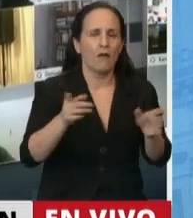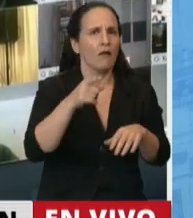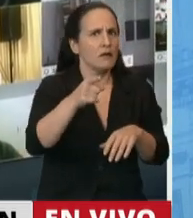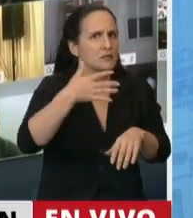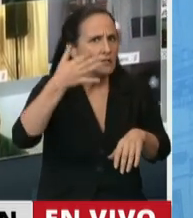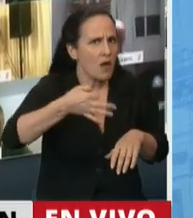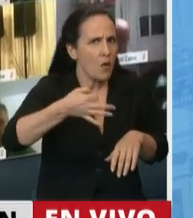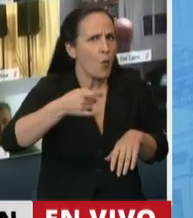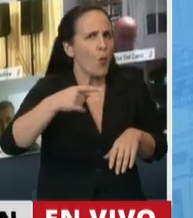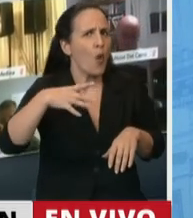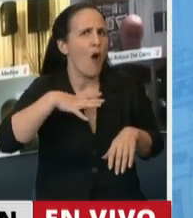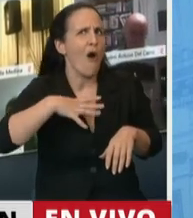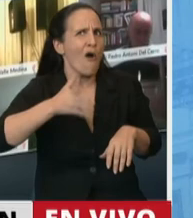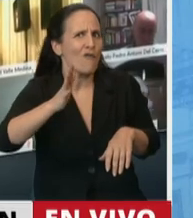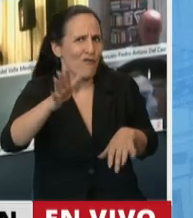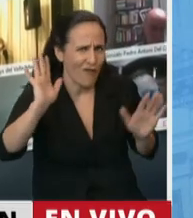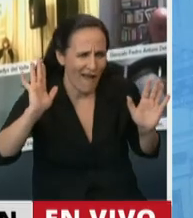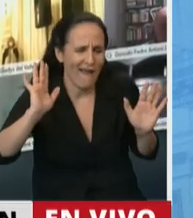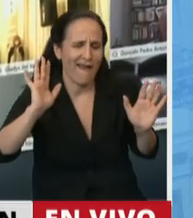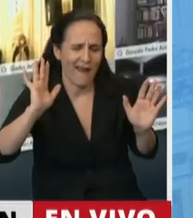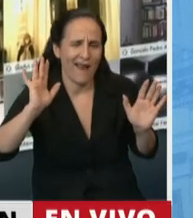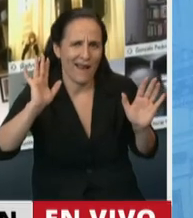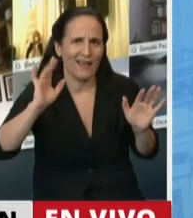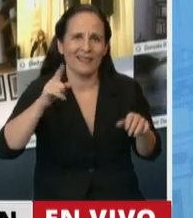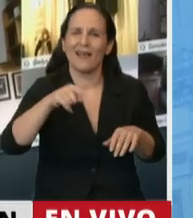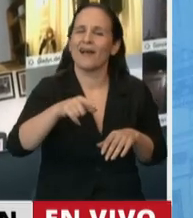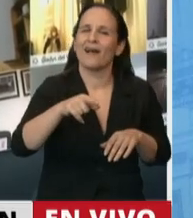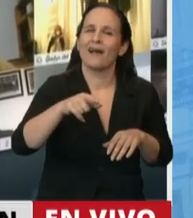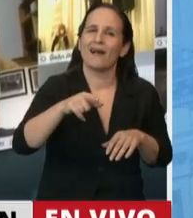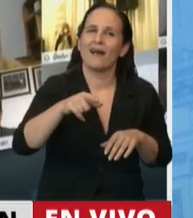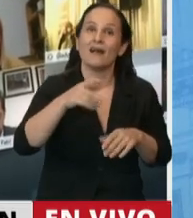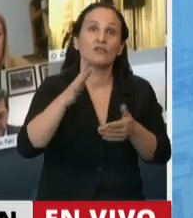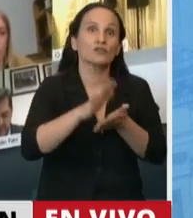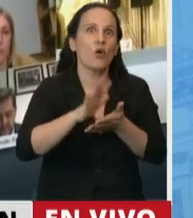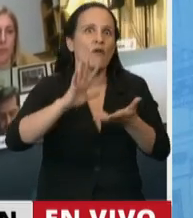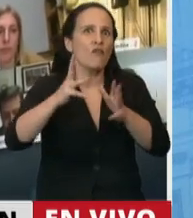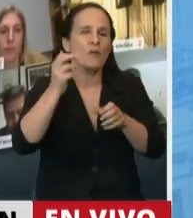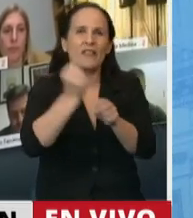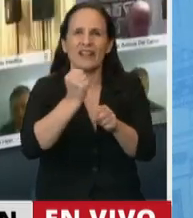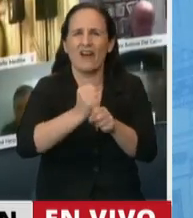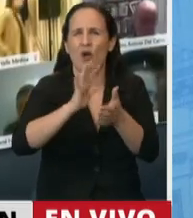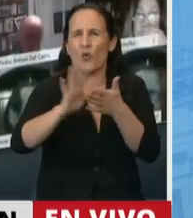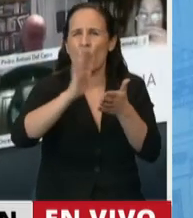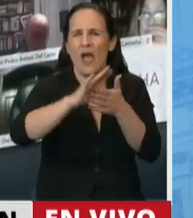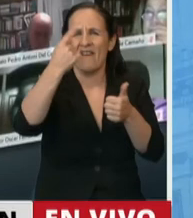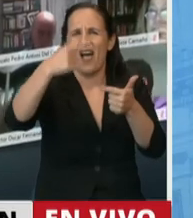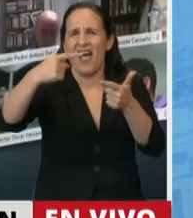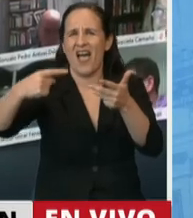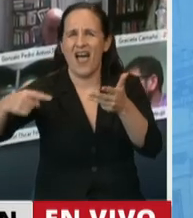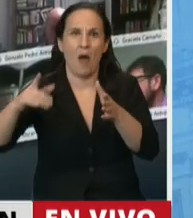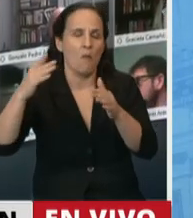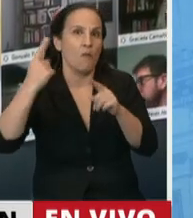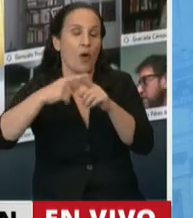Seguramente queda muchísimo camino por recorrer en cuanto a las nuevas modalidades de trabajo que el mundo y sus circunstancias nos